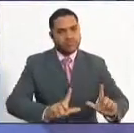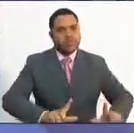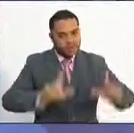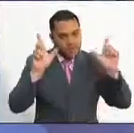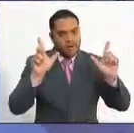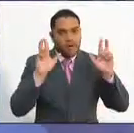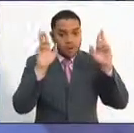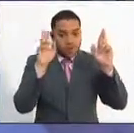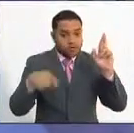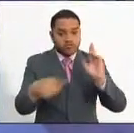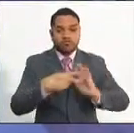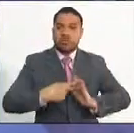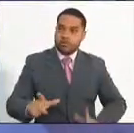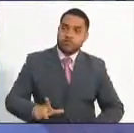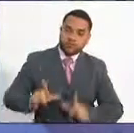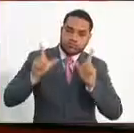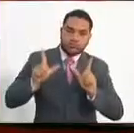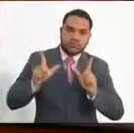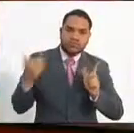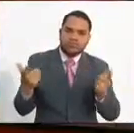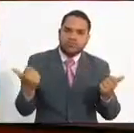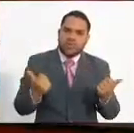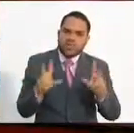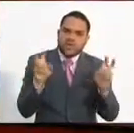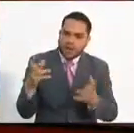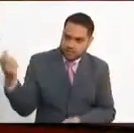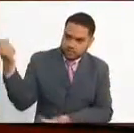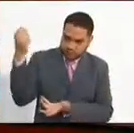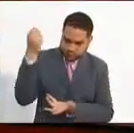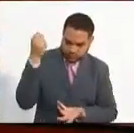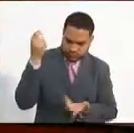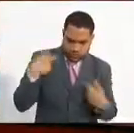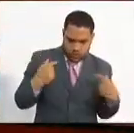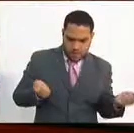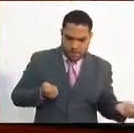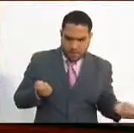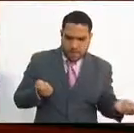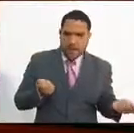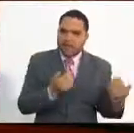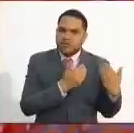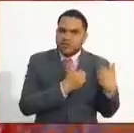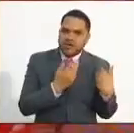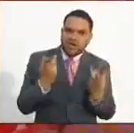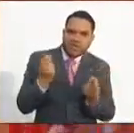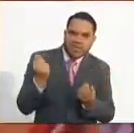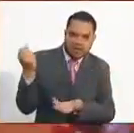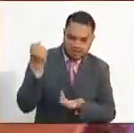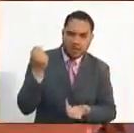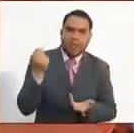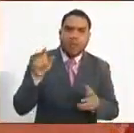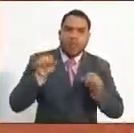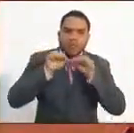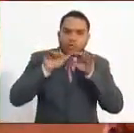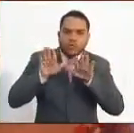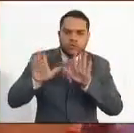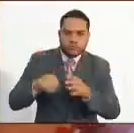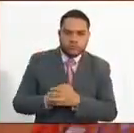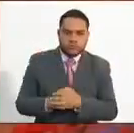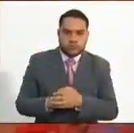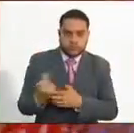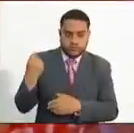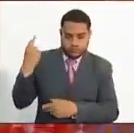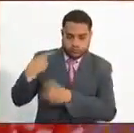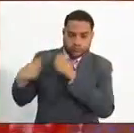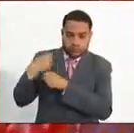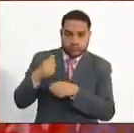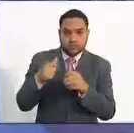de esta administración de recursos públicos. El año pasado se expidió el decreto especial que se llama decreto 1953,